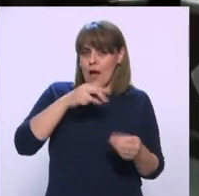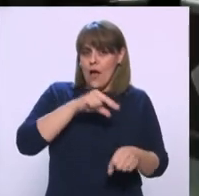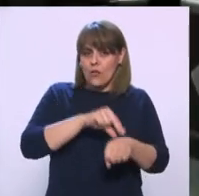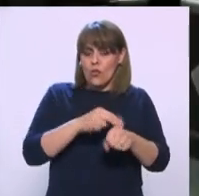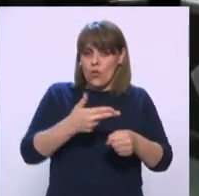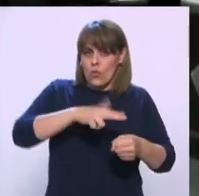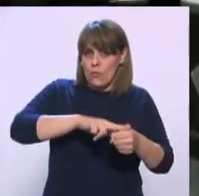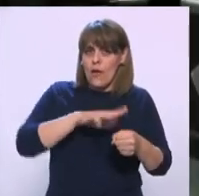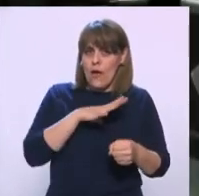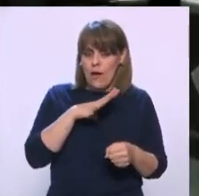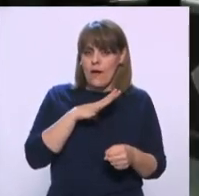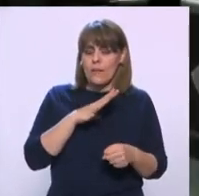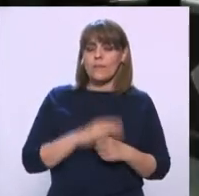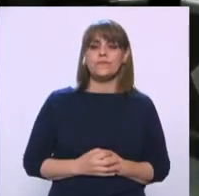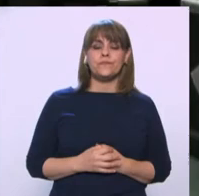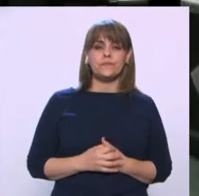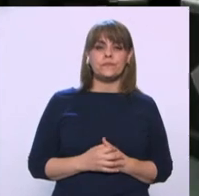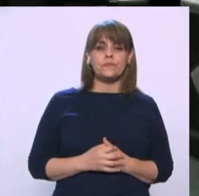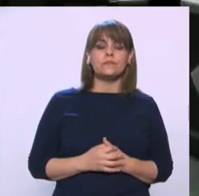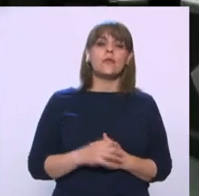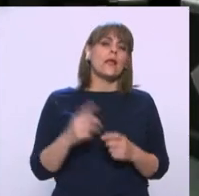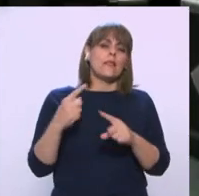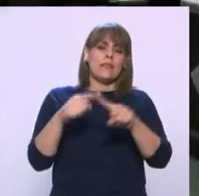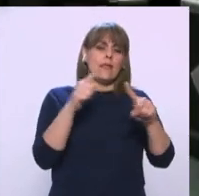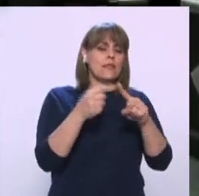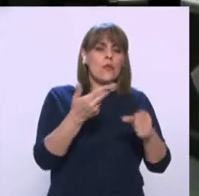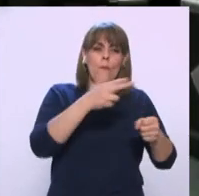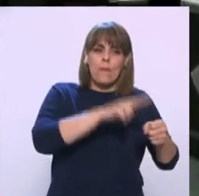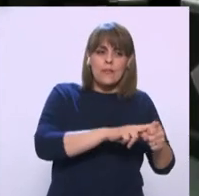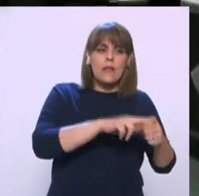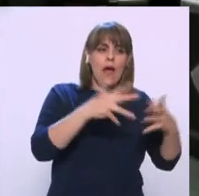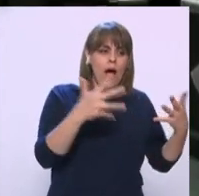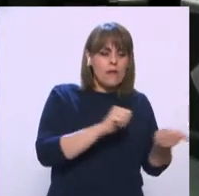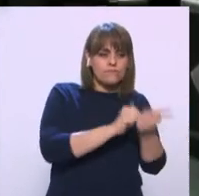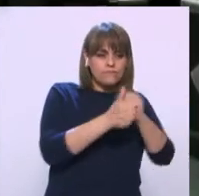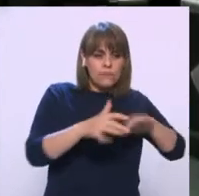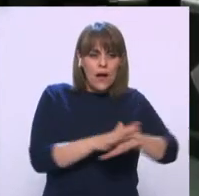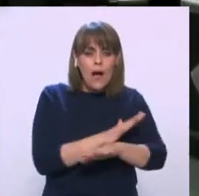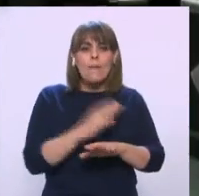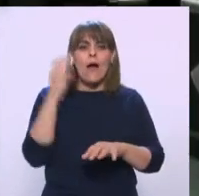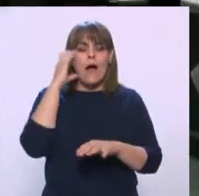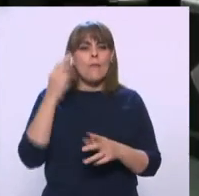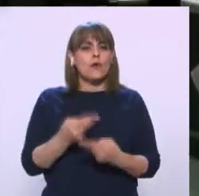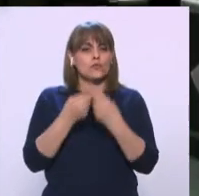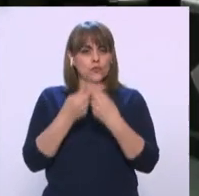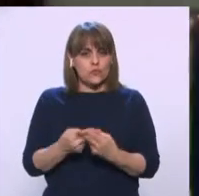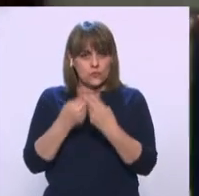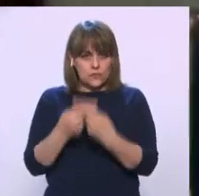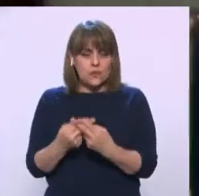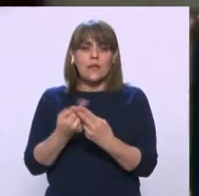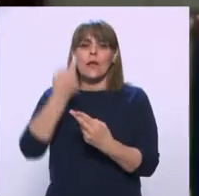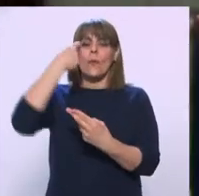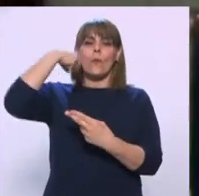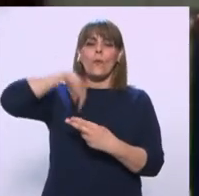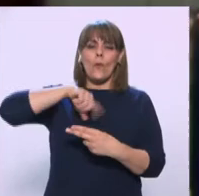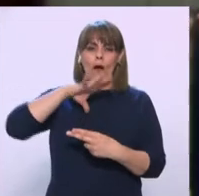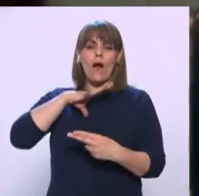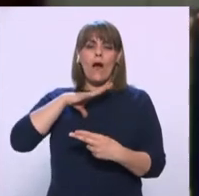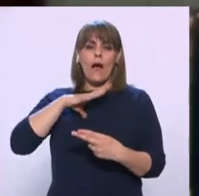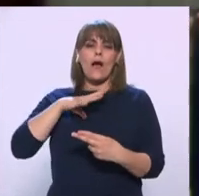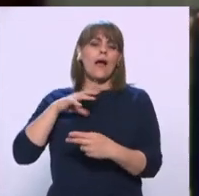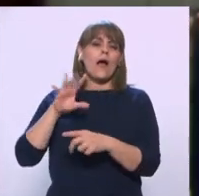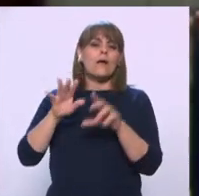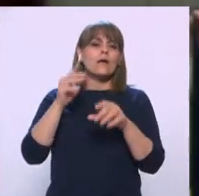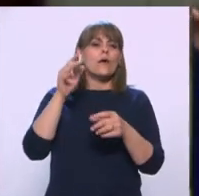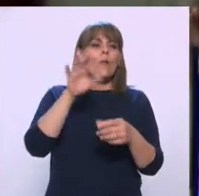Hospitales La instalación De 32.203 Camas Otras 10.612 Con ventilador Y la contratación De más de 47